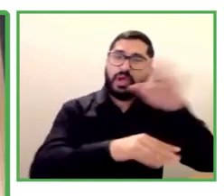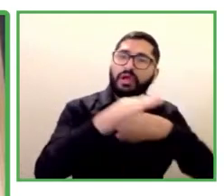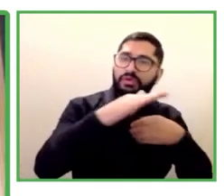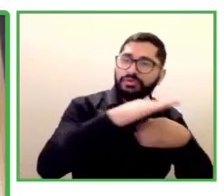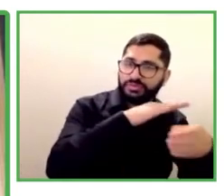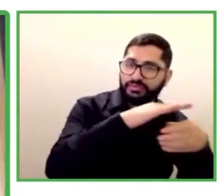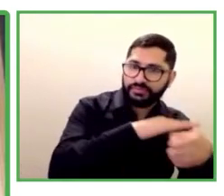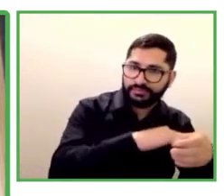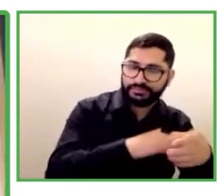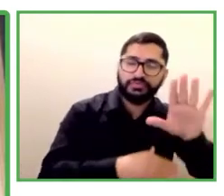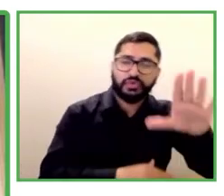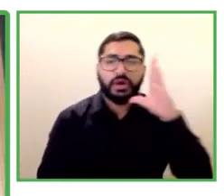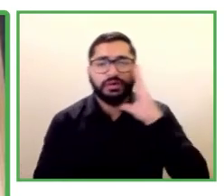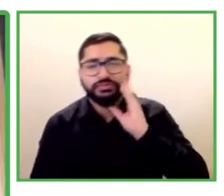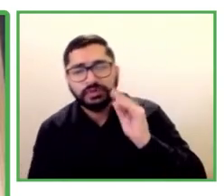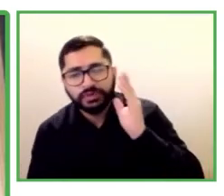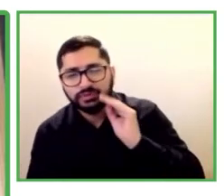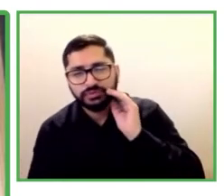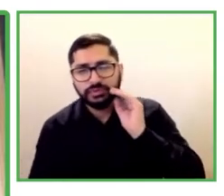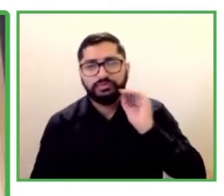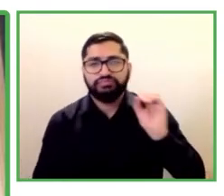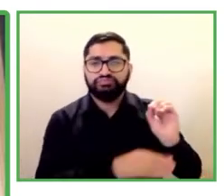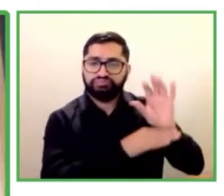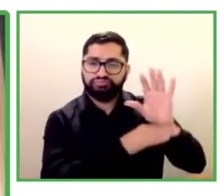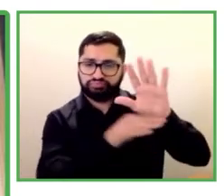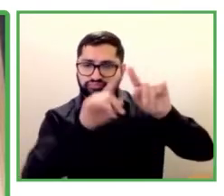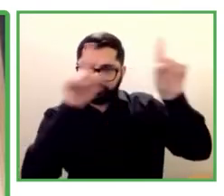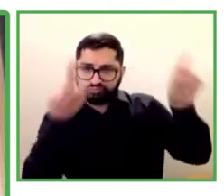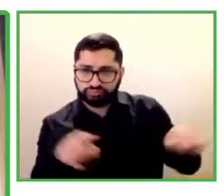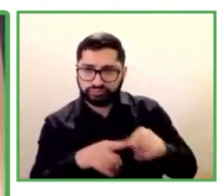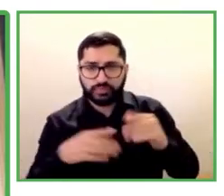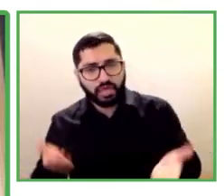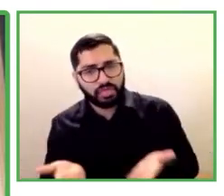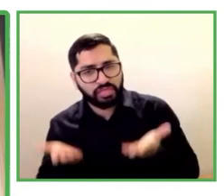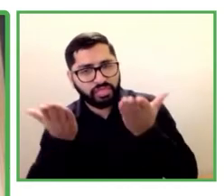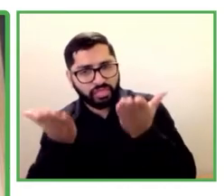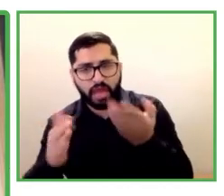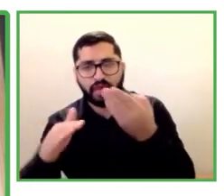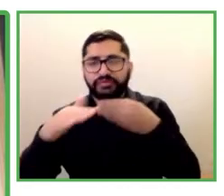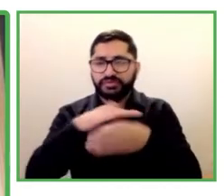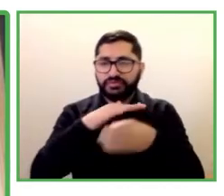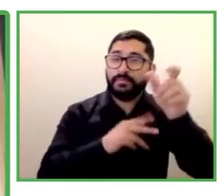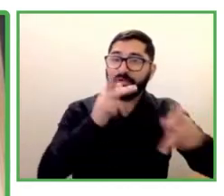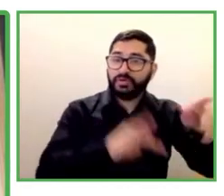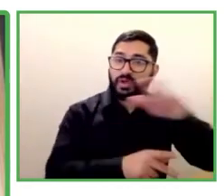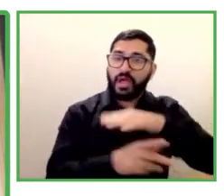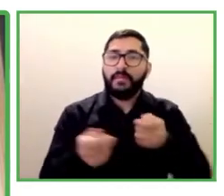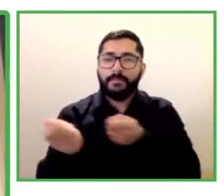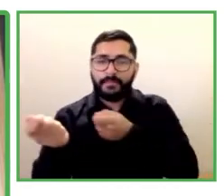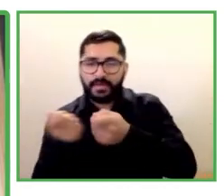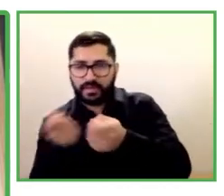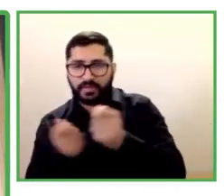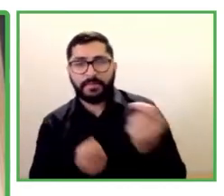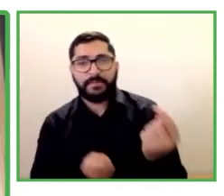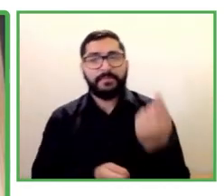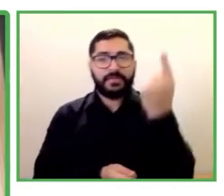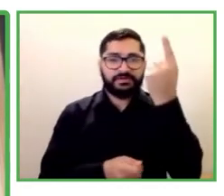cine, pero además darle acceso a personas al mercado laboral primario, para personas con